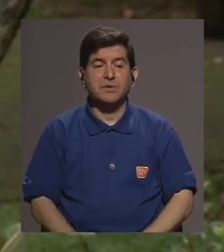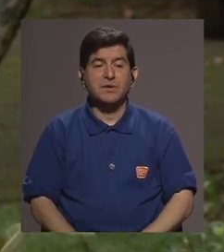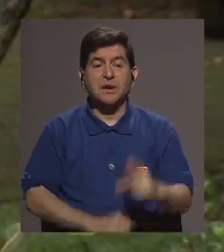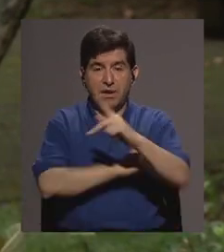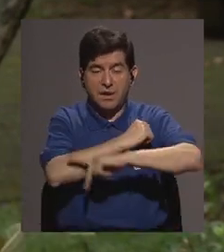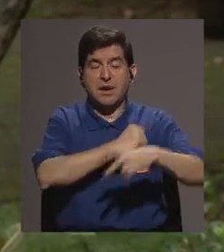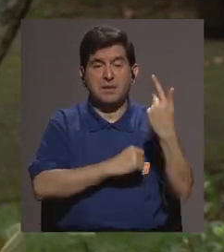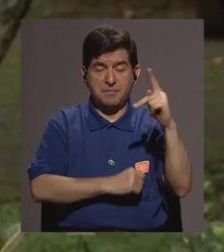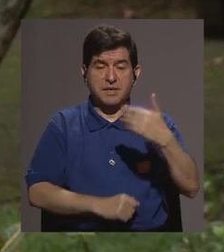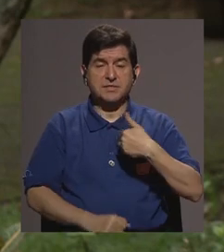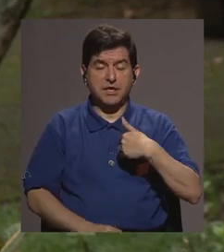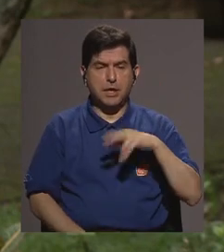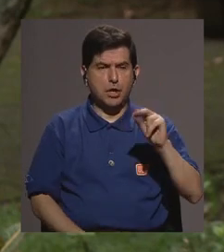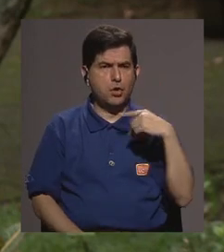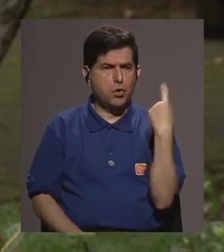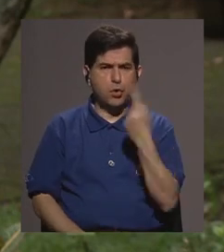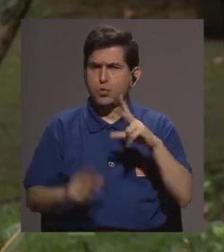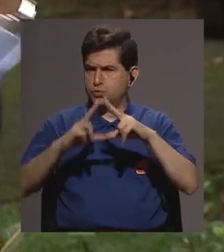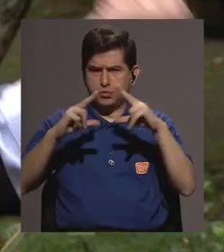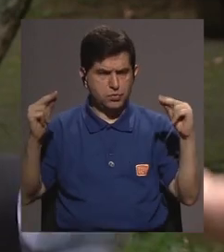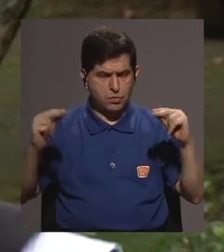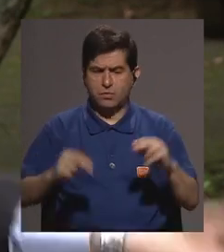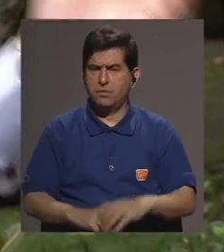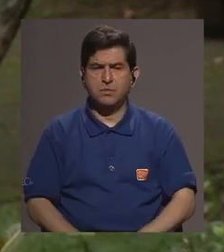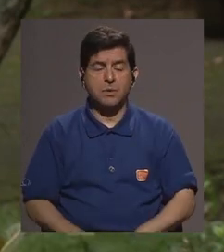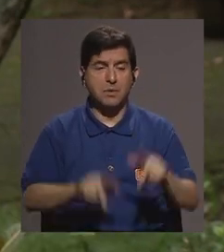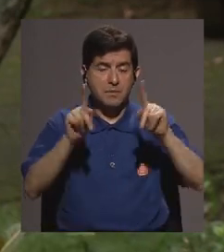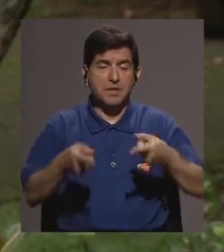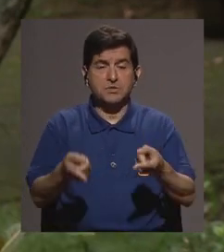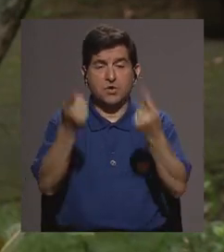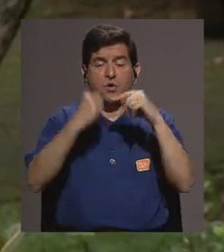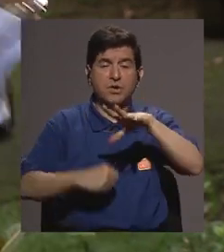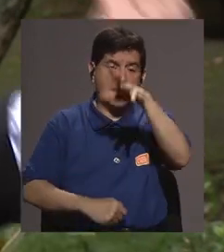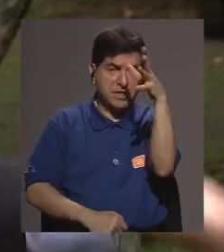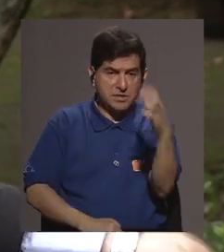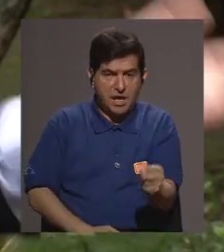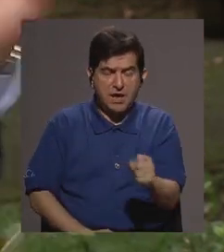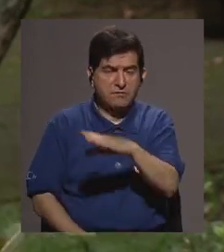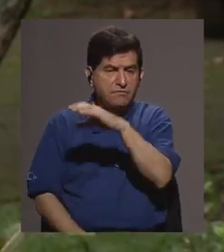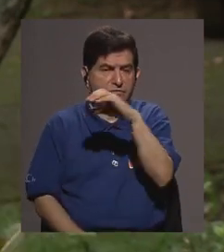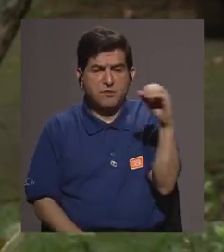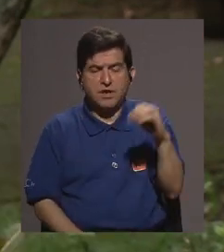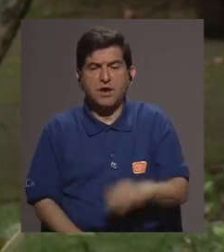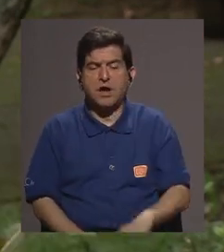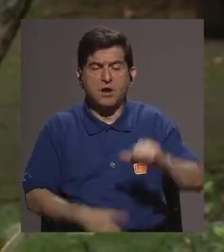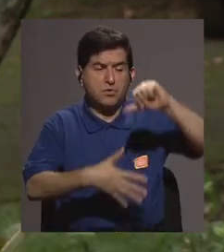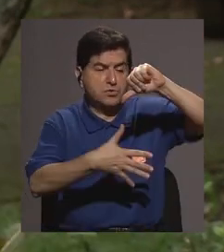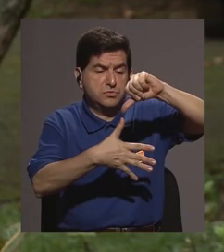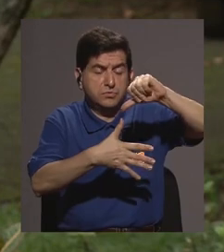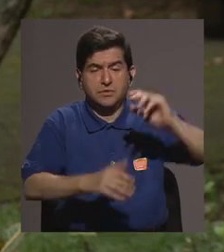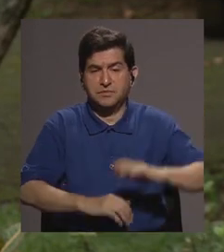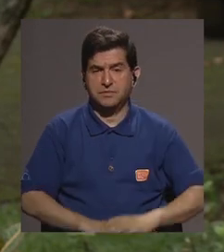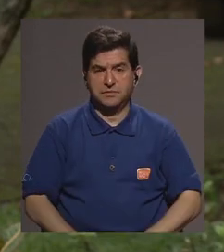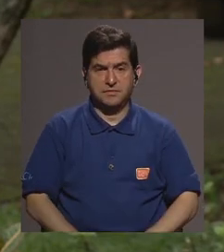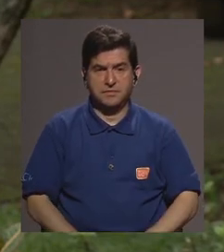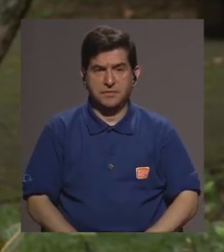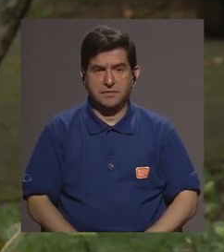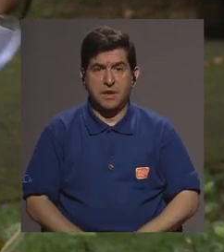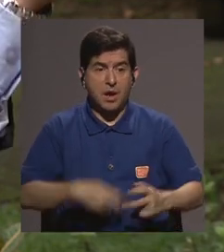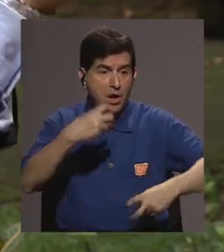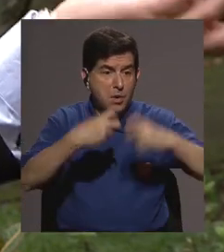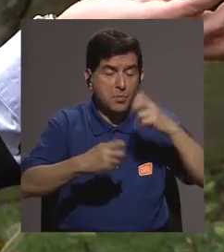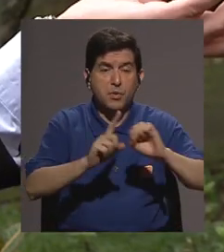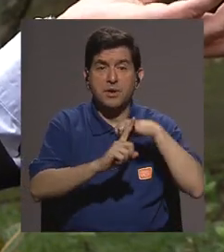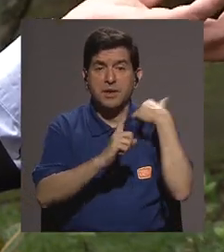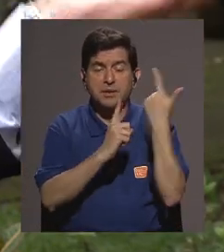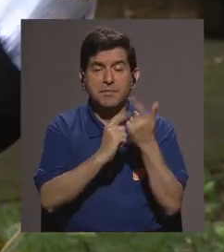riesgo siempre no solamente por Nicaragua como lo decía sino por personas que vengan de África por personas que vengan de Sudamérica cualquier problema